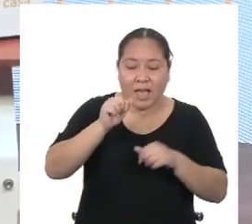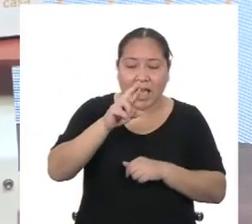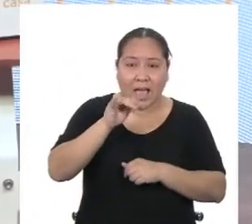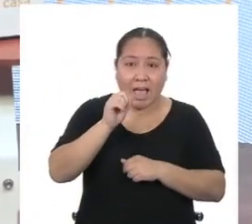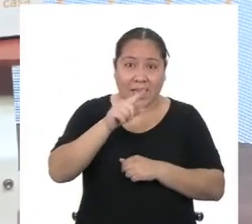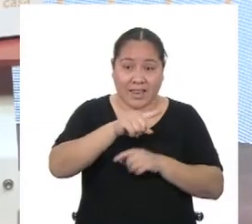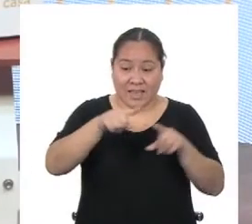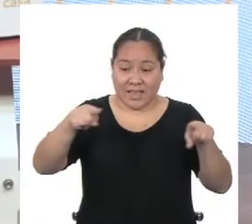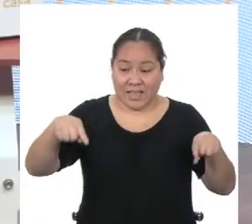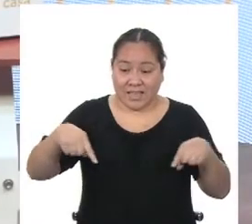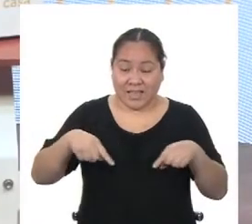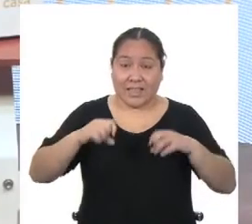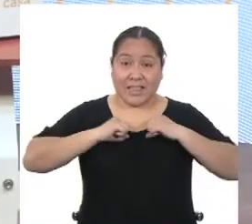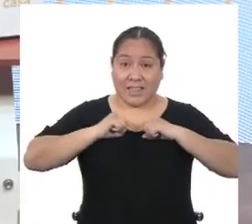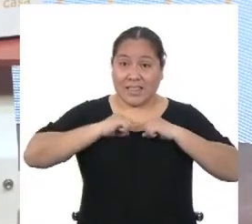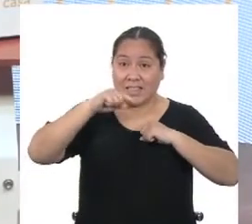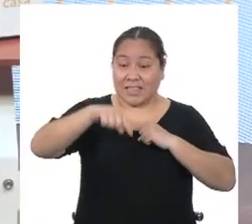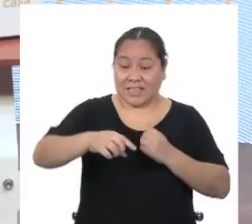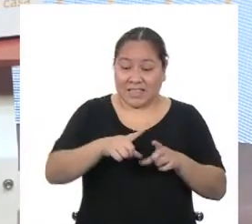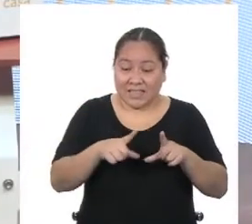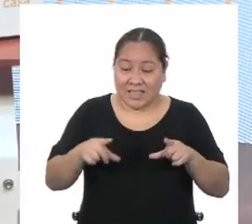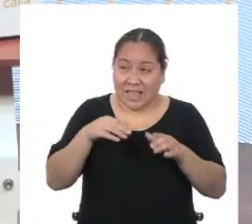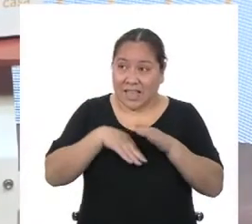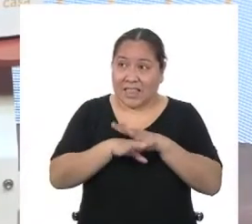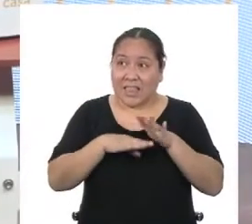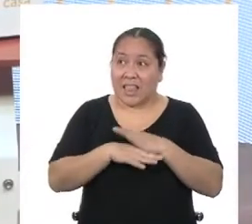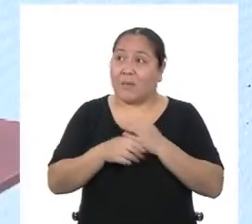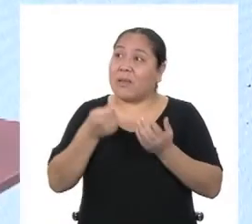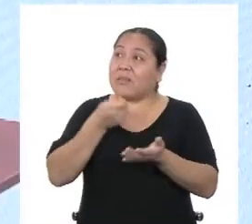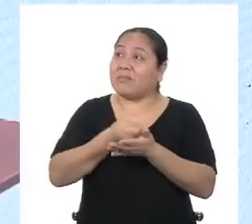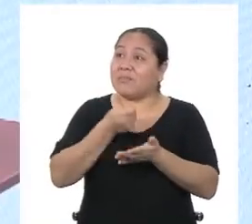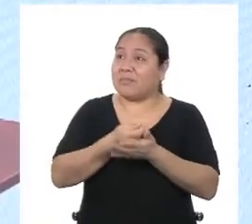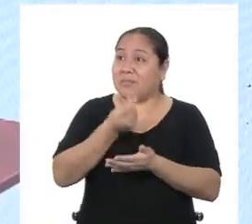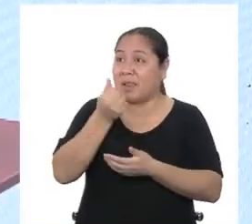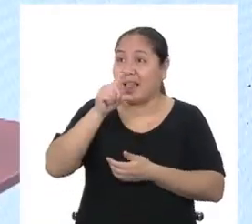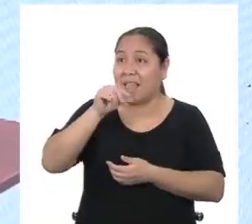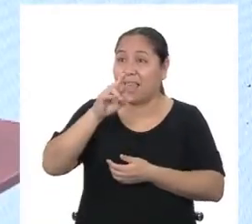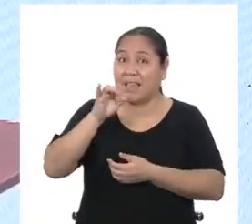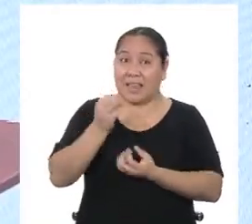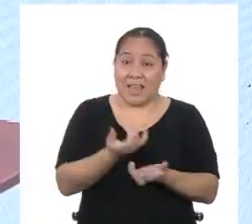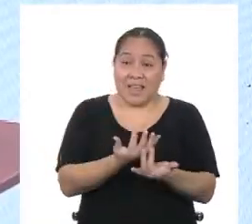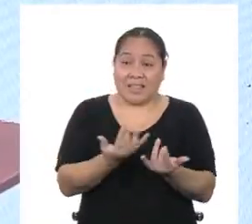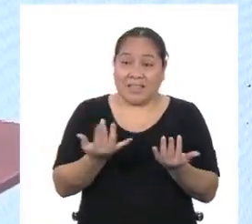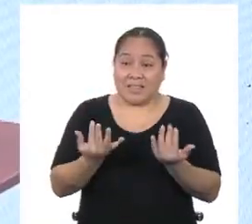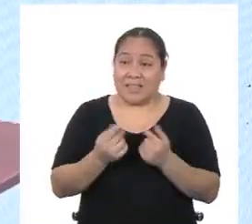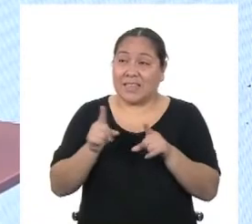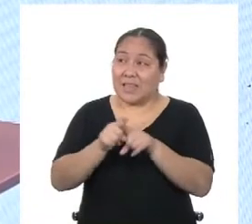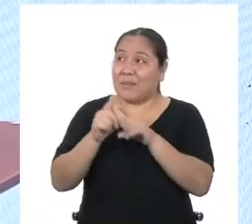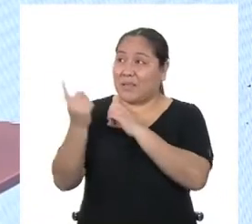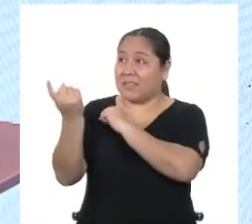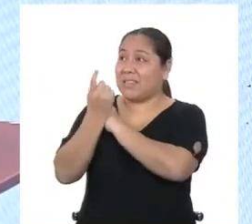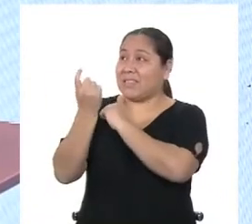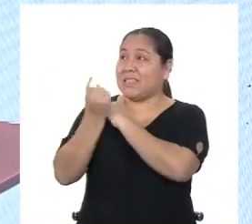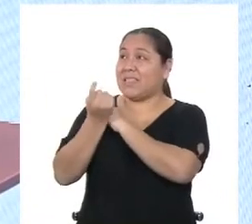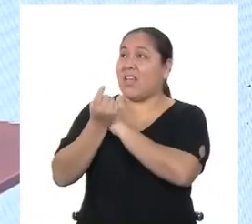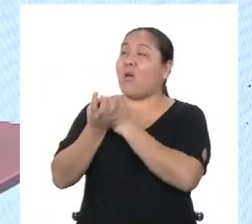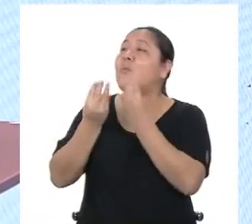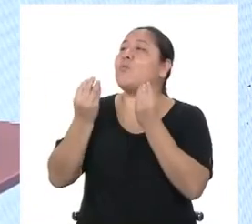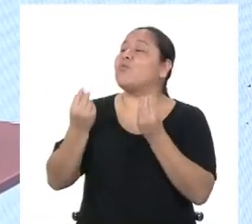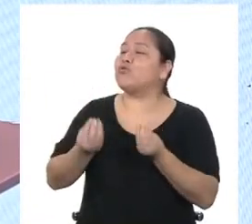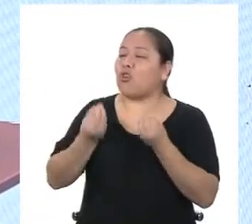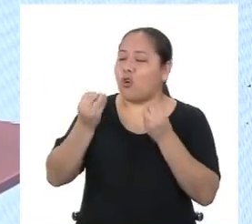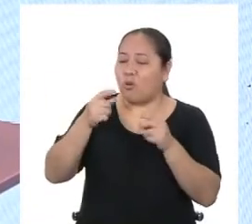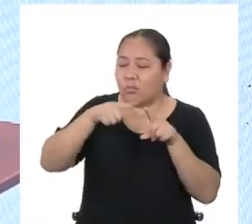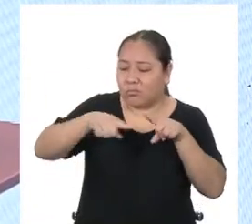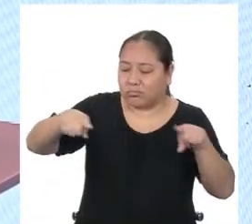entrada para poder tener el presupuesto del costo de instalar el GRAS. Y que de paso nos haya enseñado tanto sobre el cálculo del área de distintas